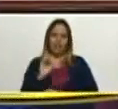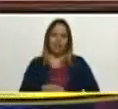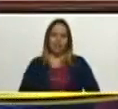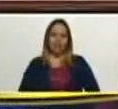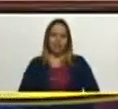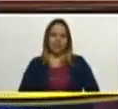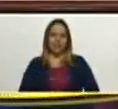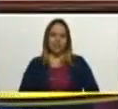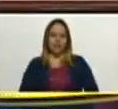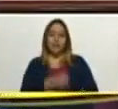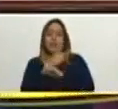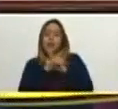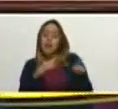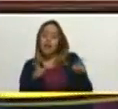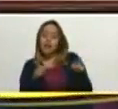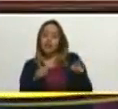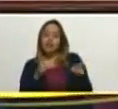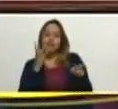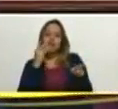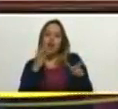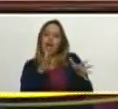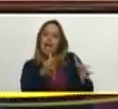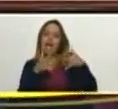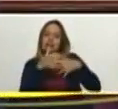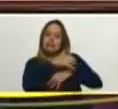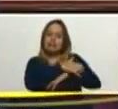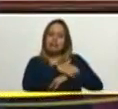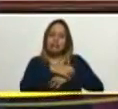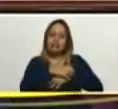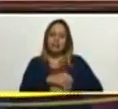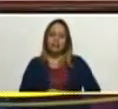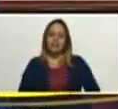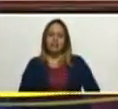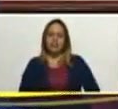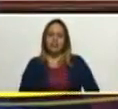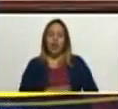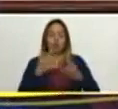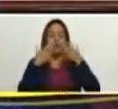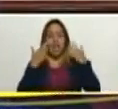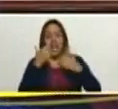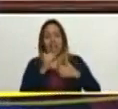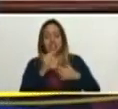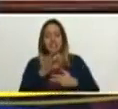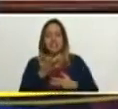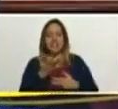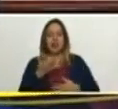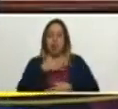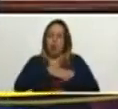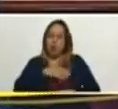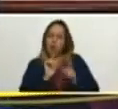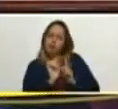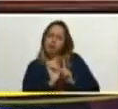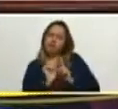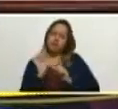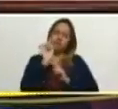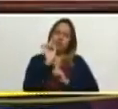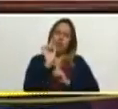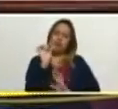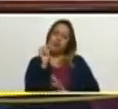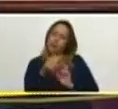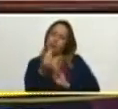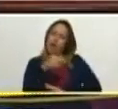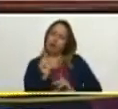contrario, si gana los Tigres se ponen más cómodos, se despegan un poquito en el primer lugar,